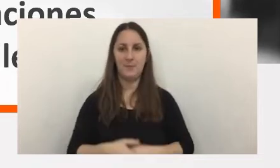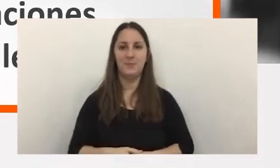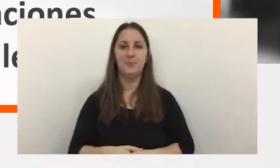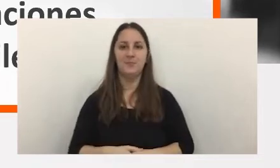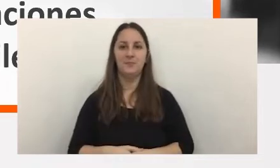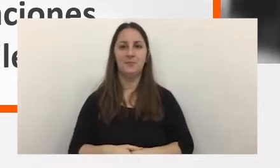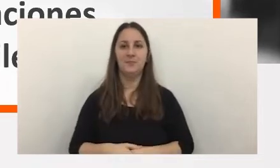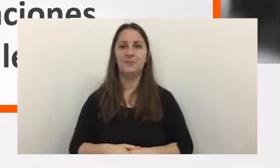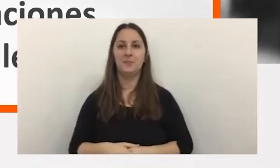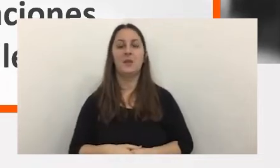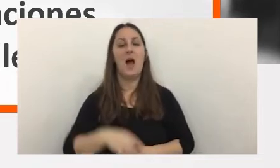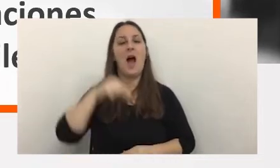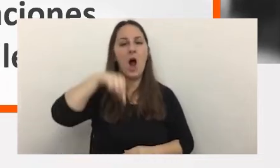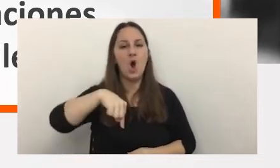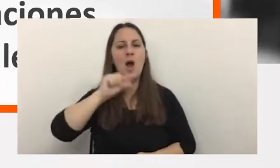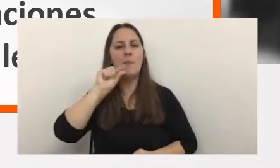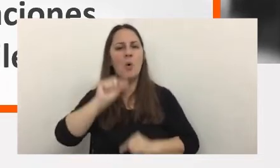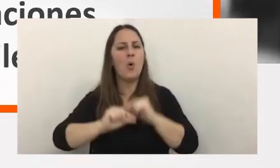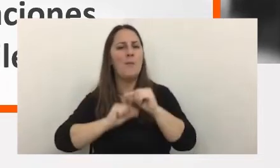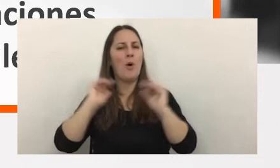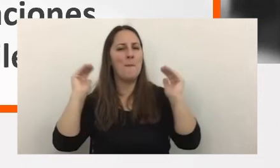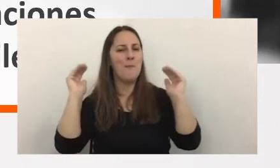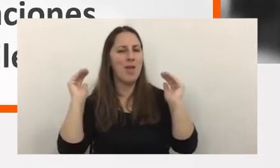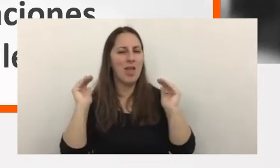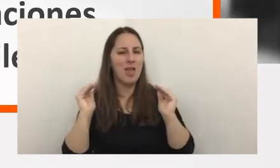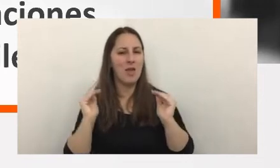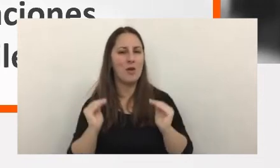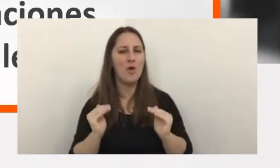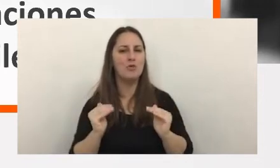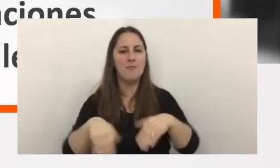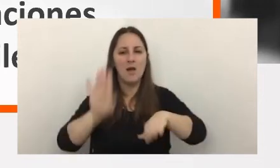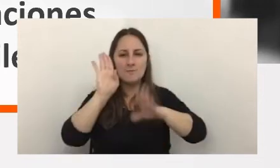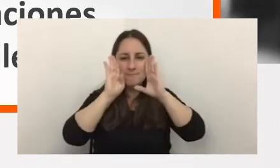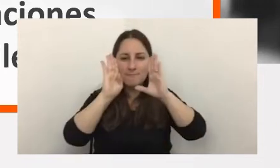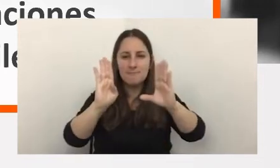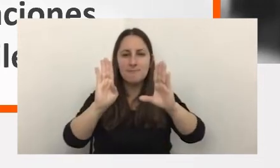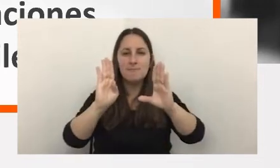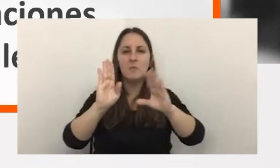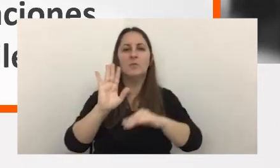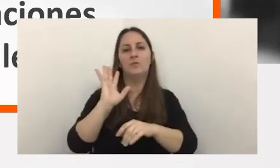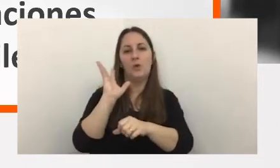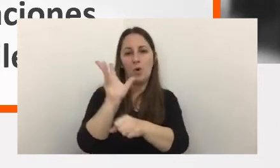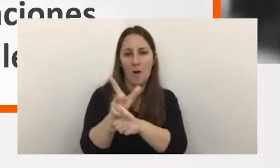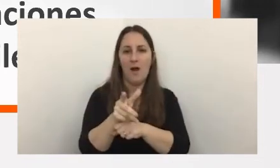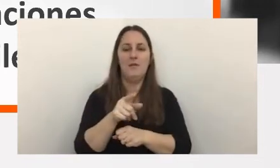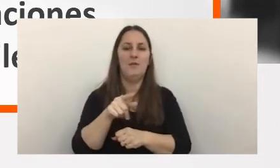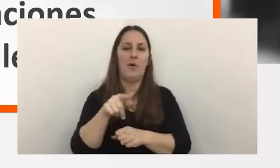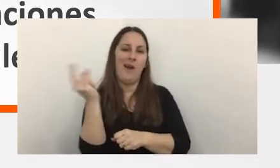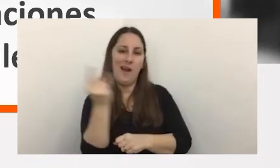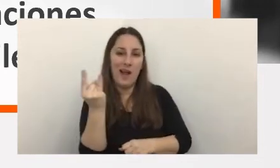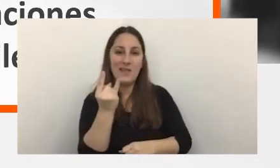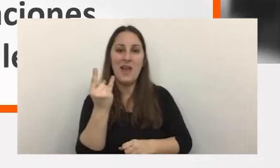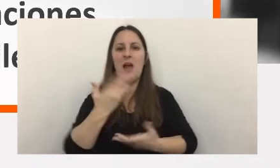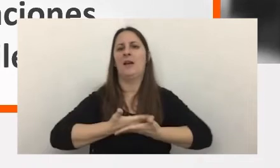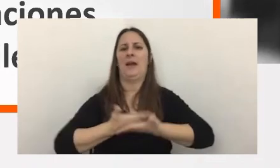se está abandonando enfocar a delinquir o a engañar al